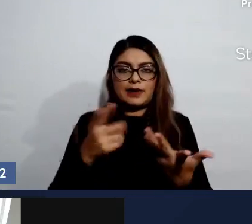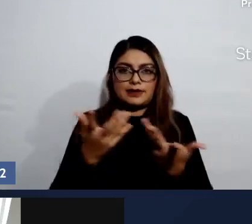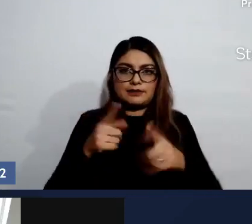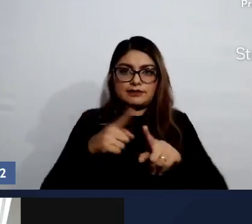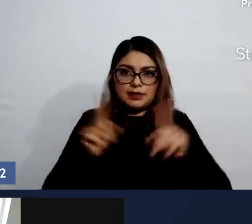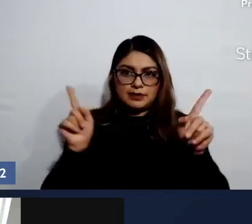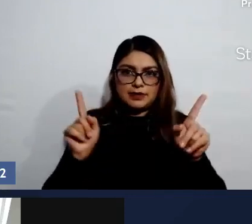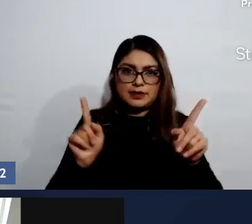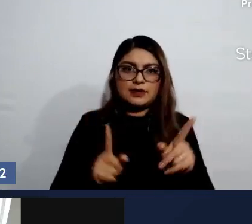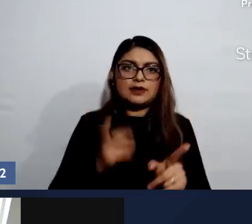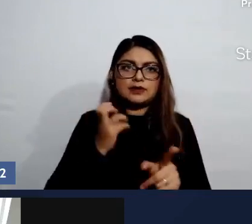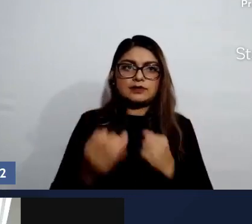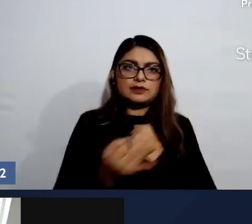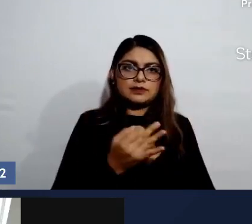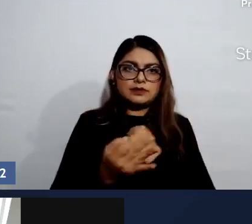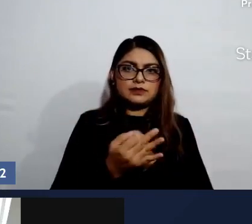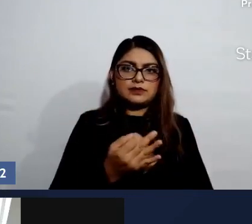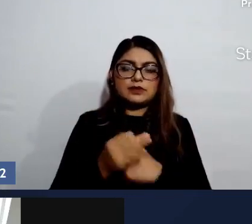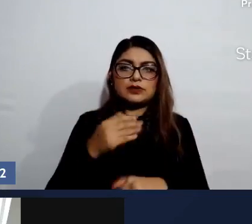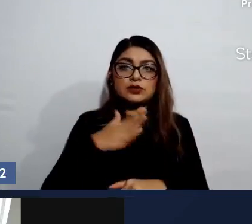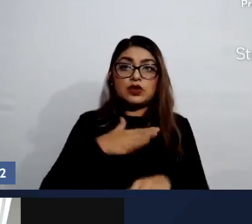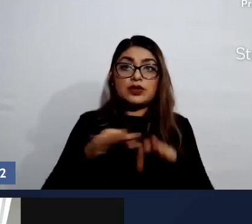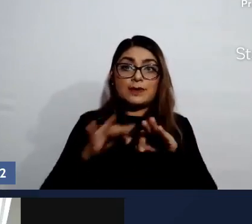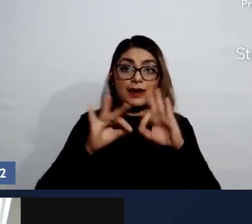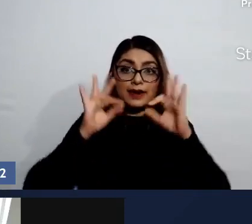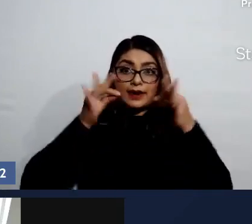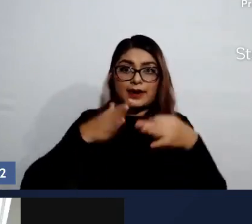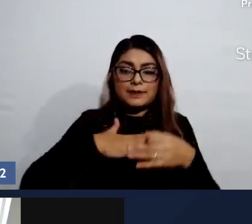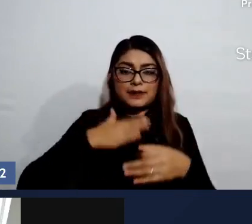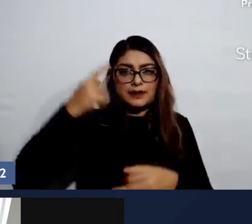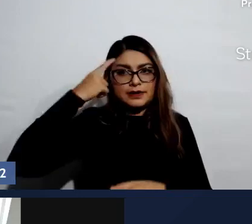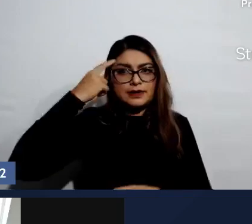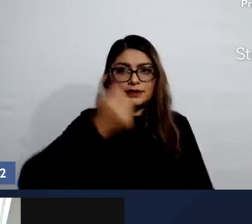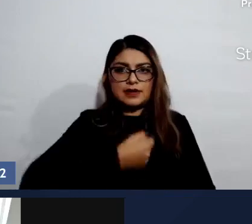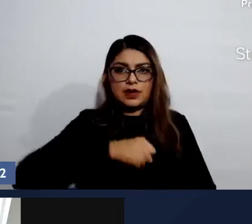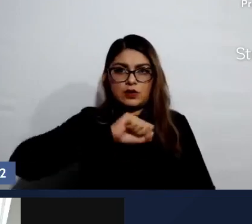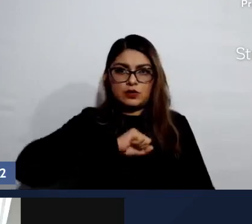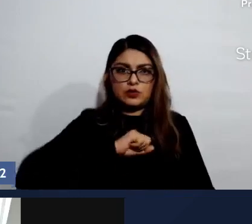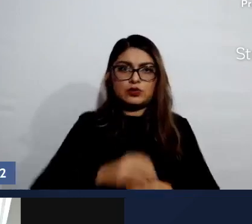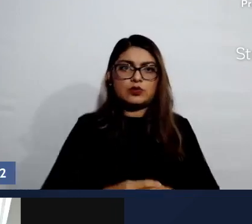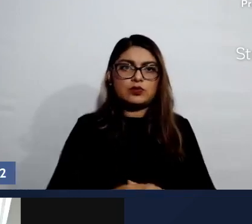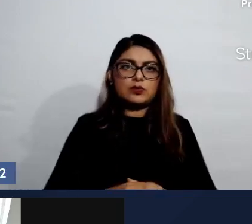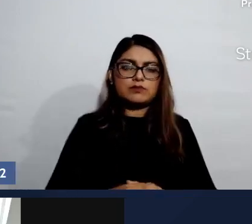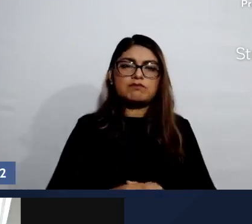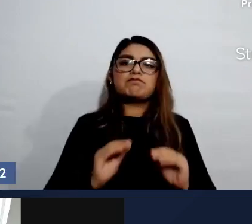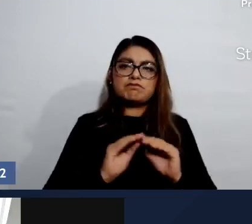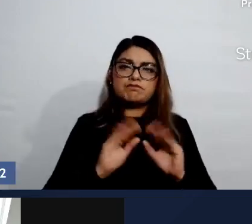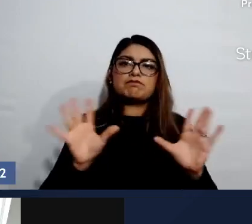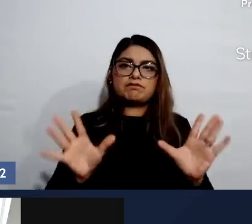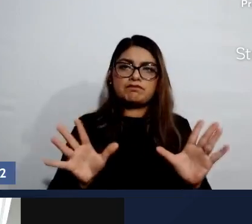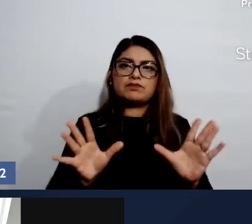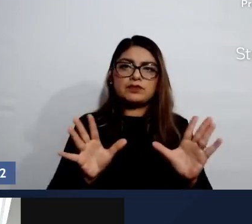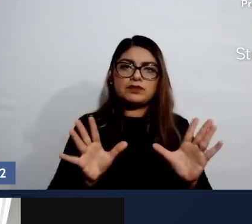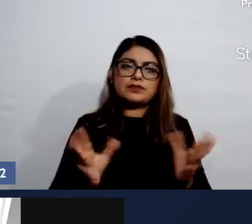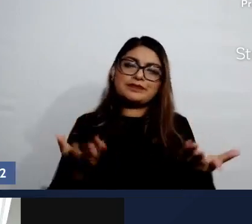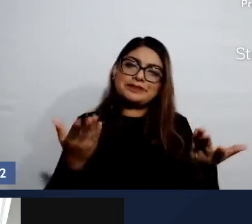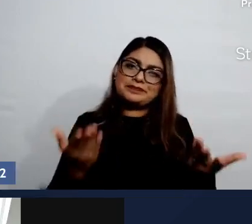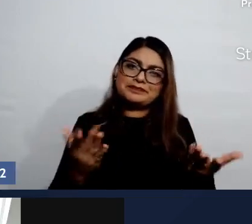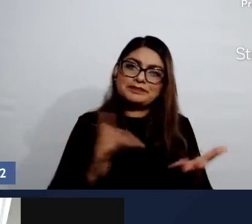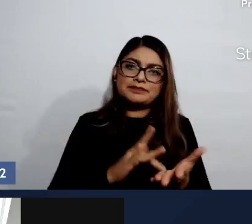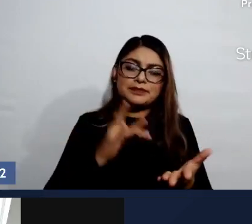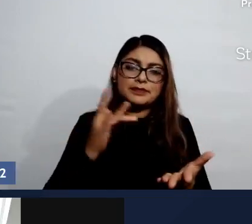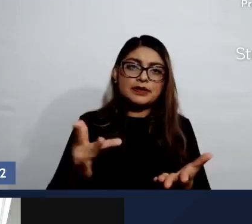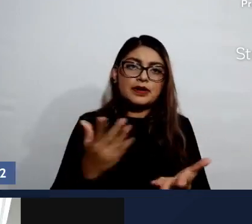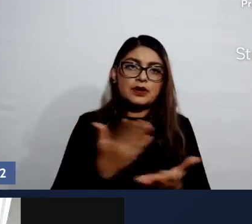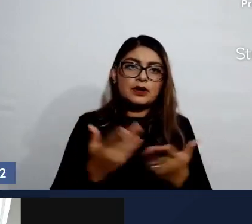trabajar en nuestra salud mental hoy por hoy. Claro, por supuesto. Y pues, bueno, no me queda más